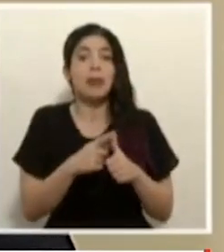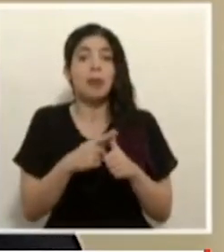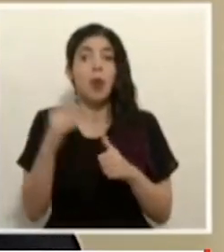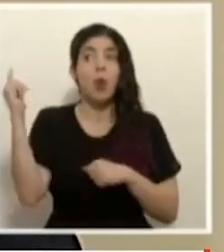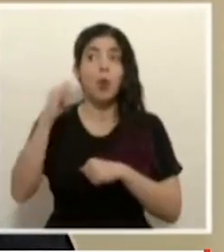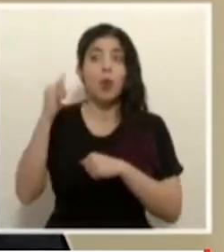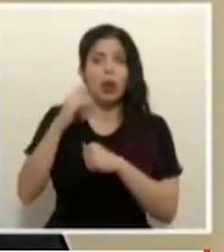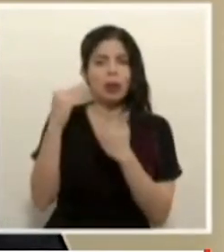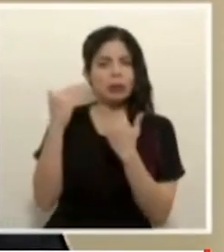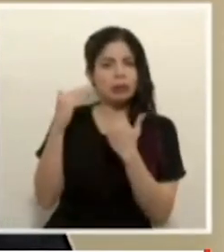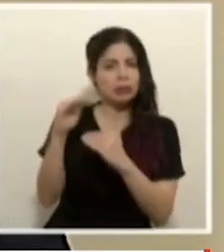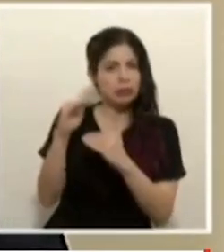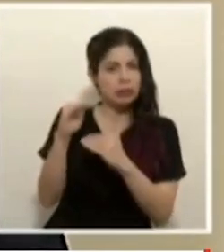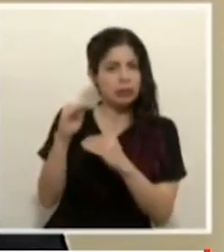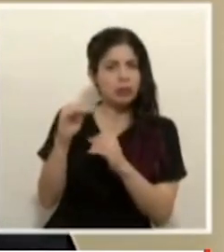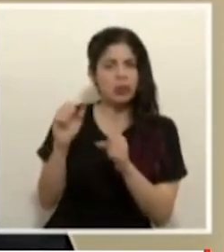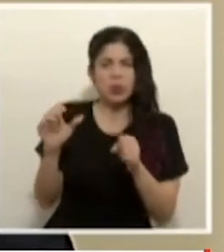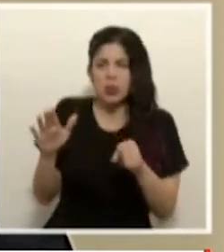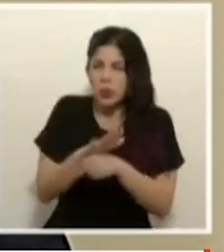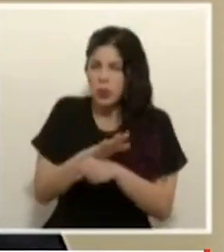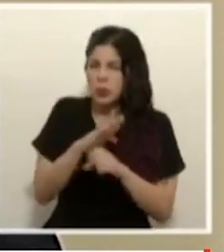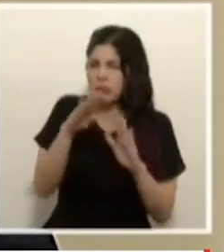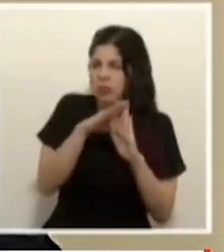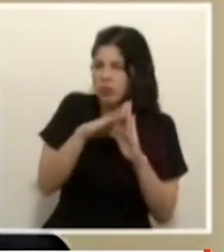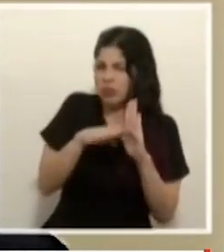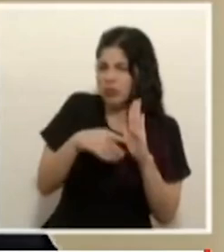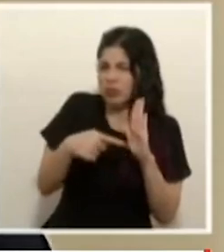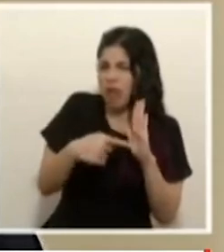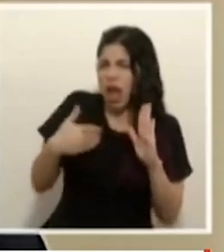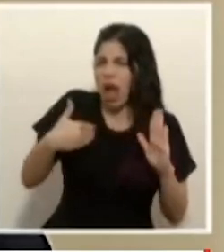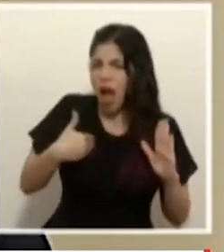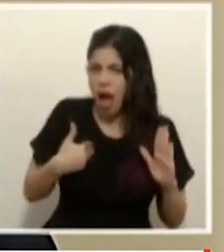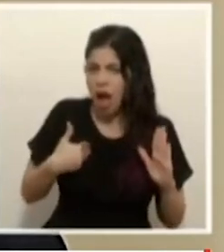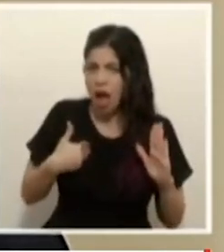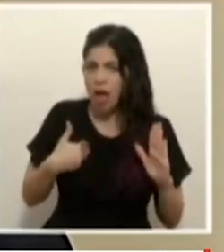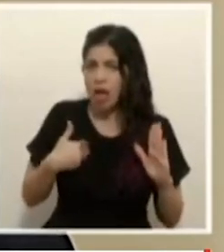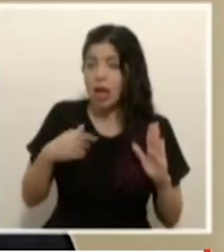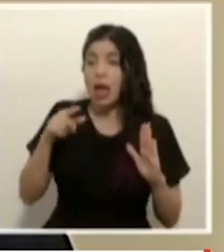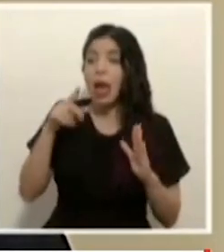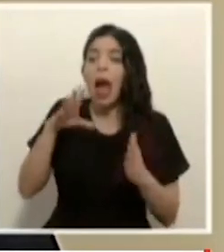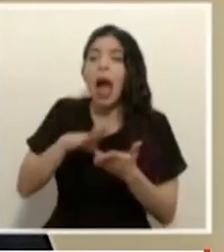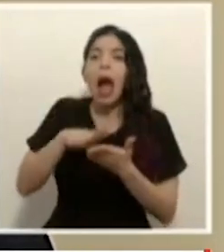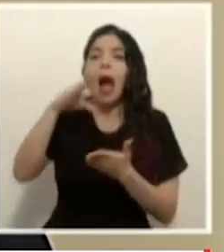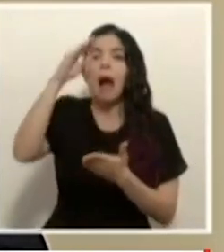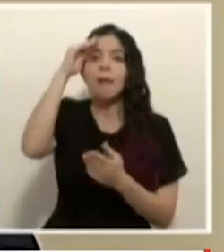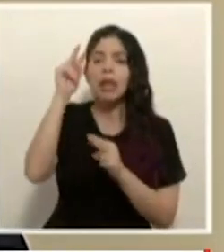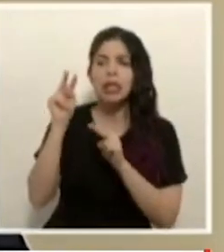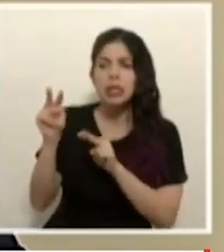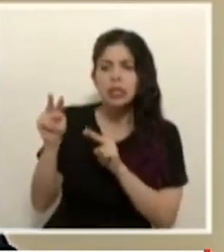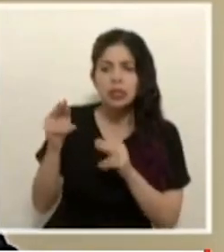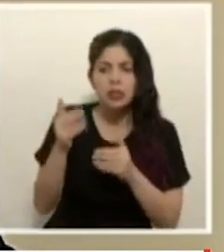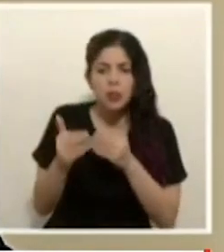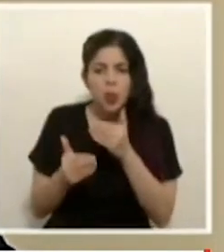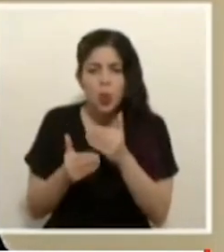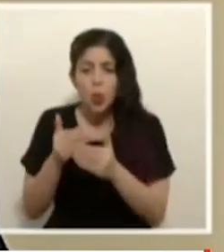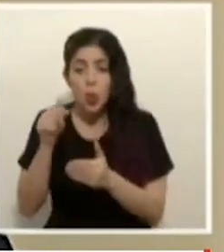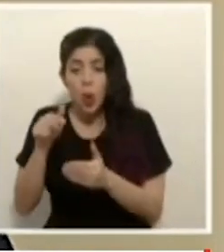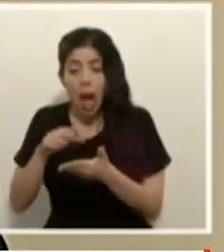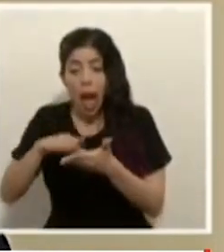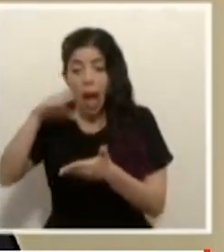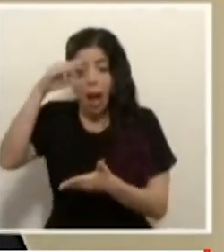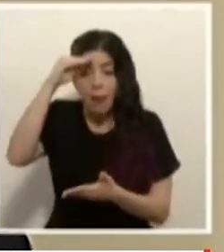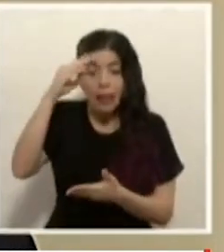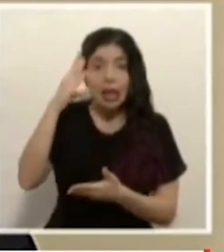vuelos con completos protocolos y para aprender de esos vuelos esperando que ese aprendizaje y esa